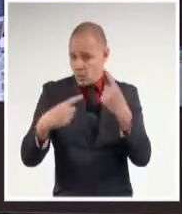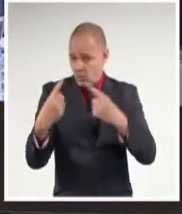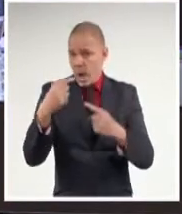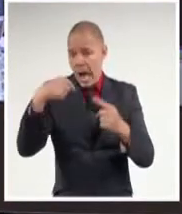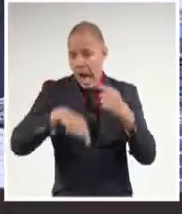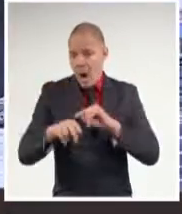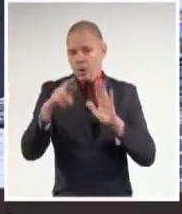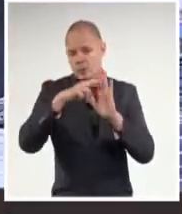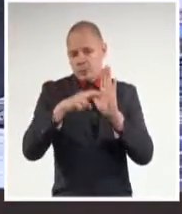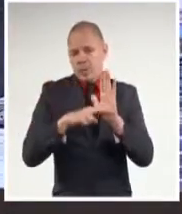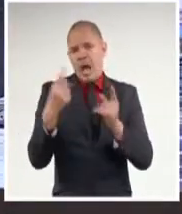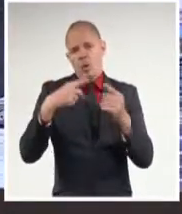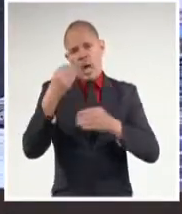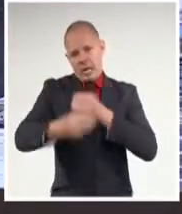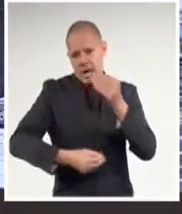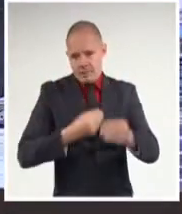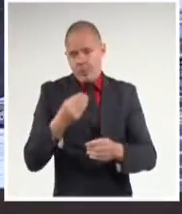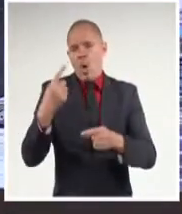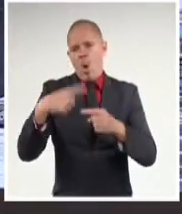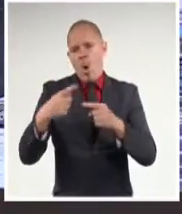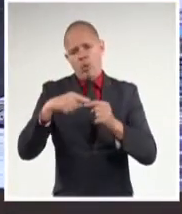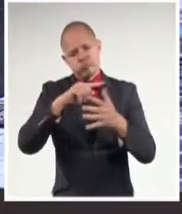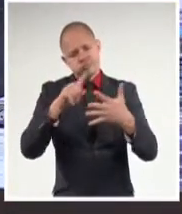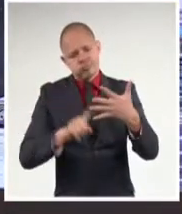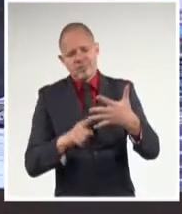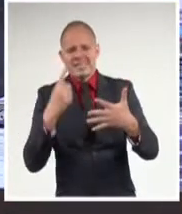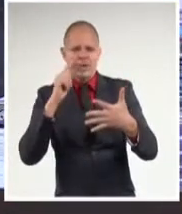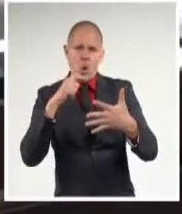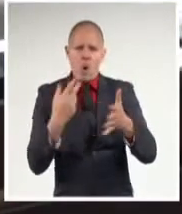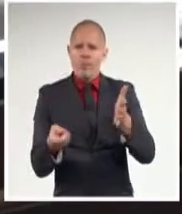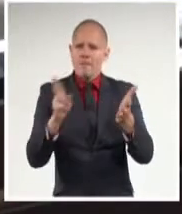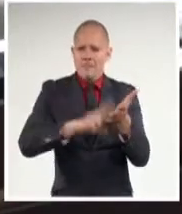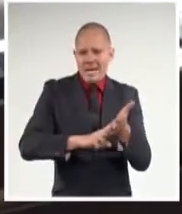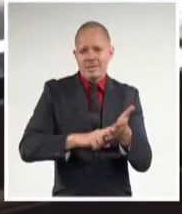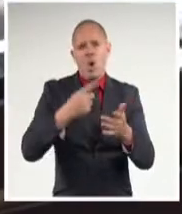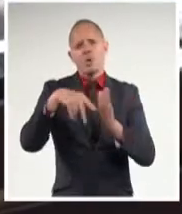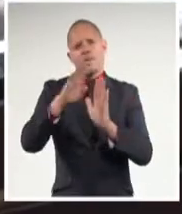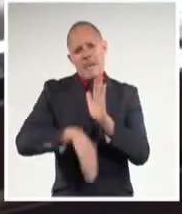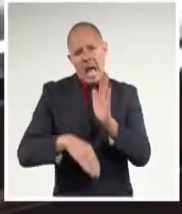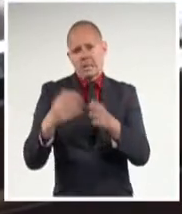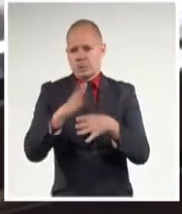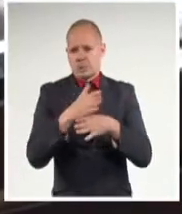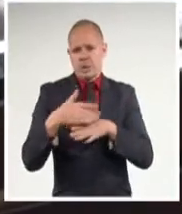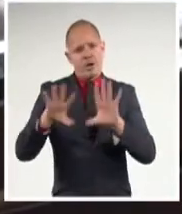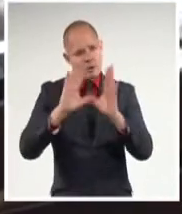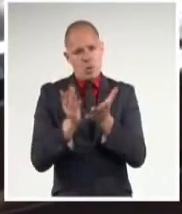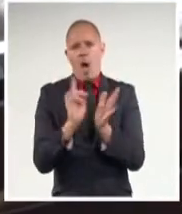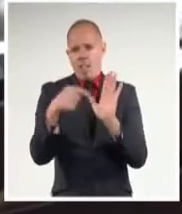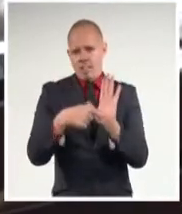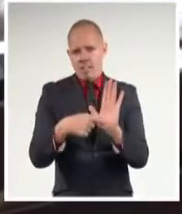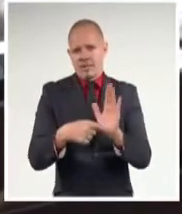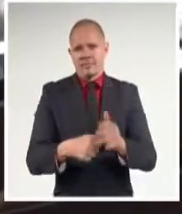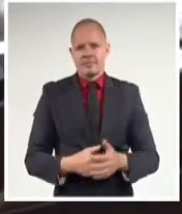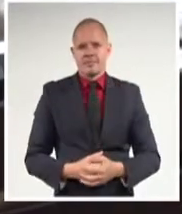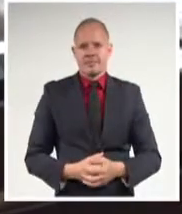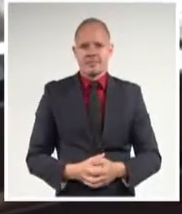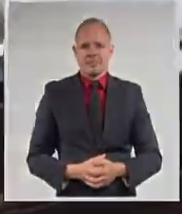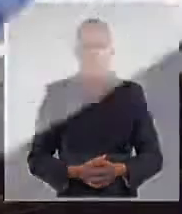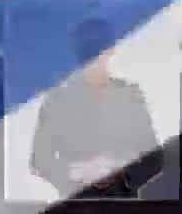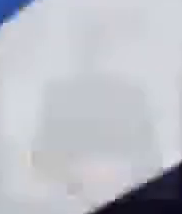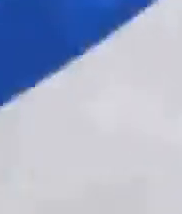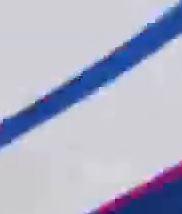ingresos, sanciones y desactivaciones. Wilmer Rodríguez y Héctor Martínez, Sistema Informativo de la Televisión Cubana.